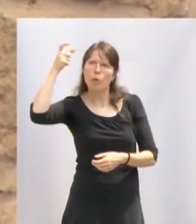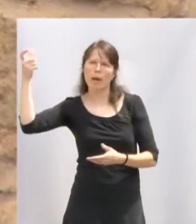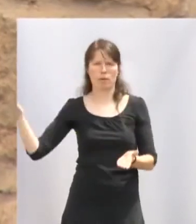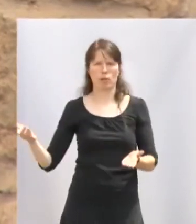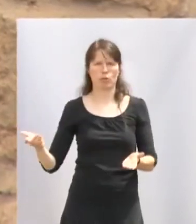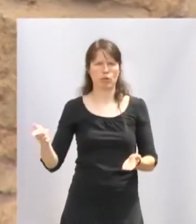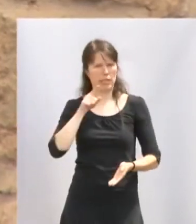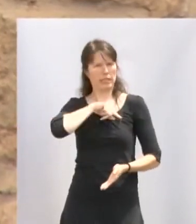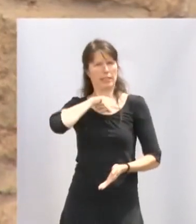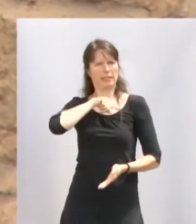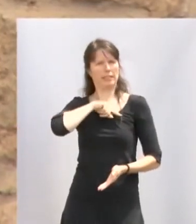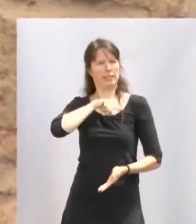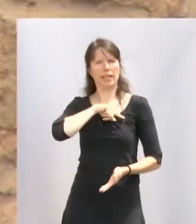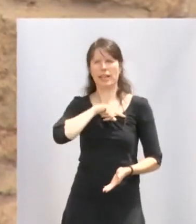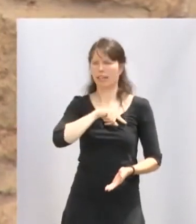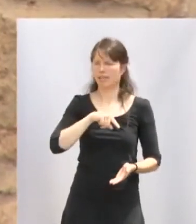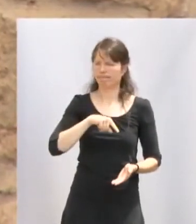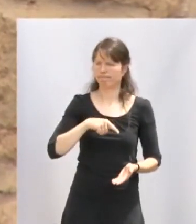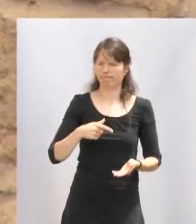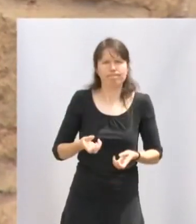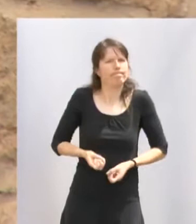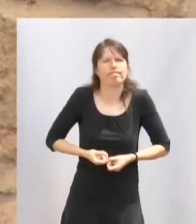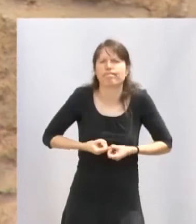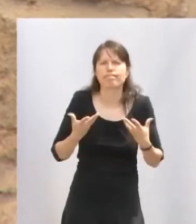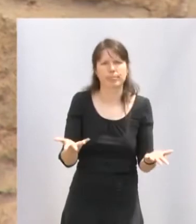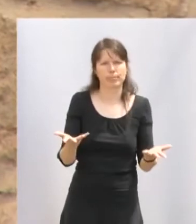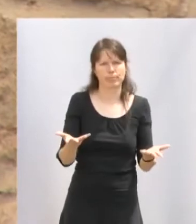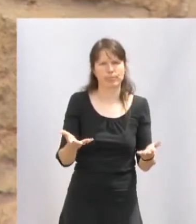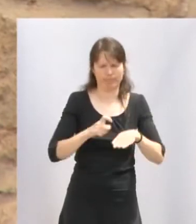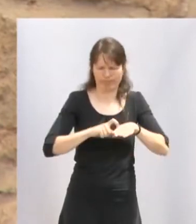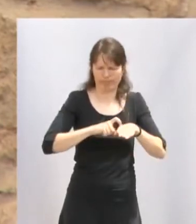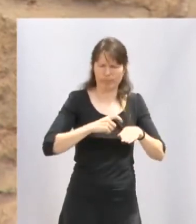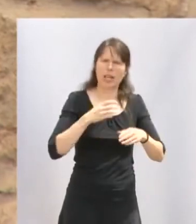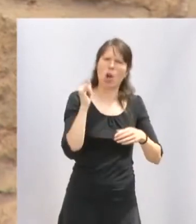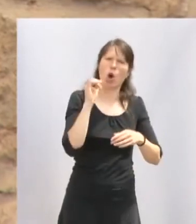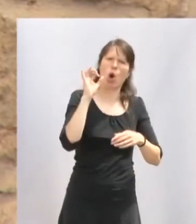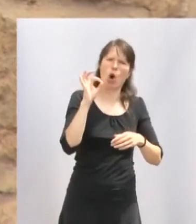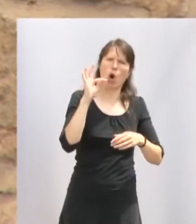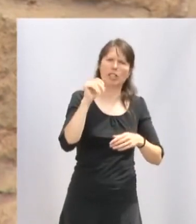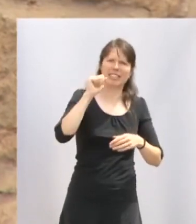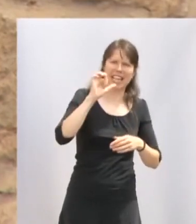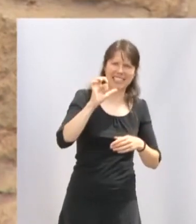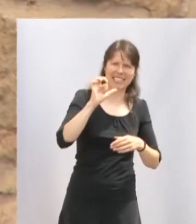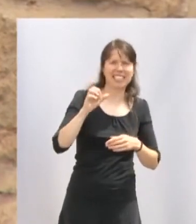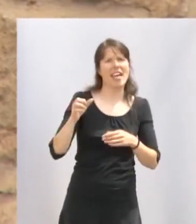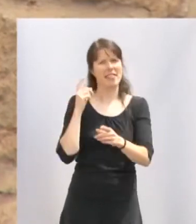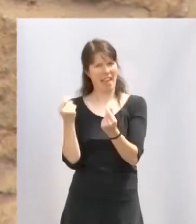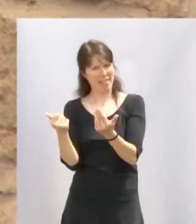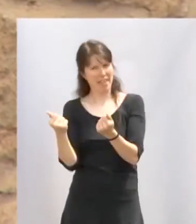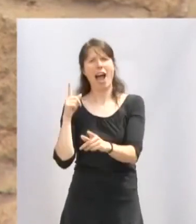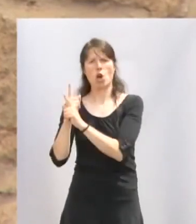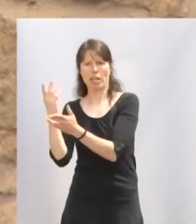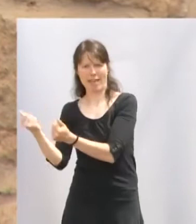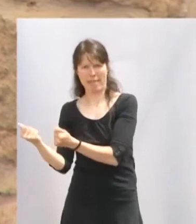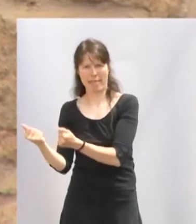el sentimiento que expresan y provocan nuestra variedad de jotas, danzas y contradanzas. Para